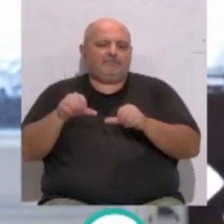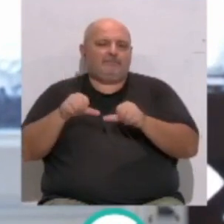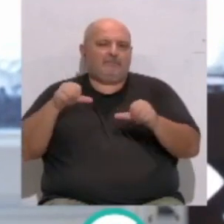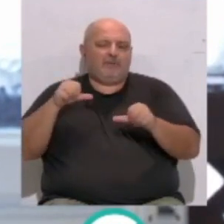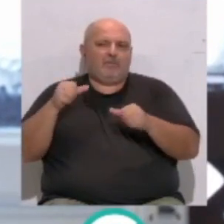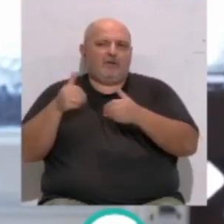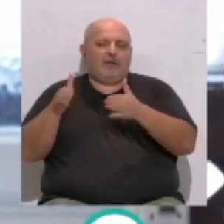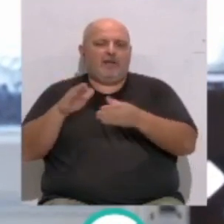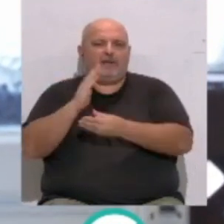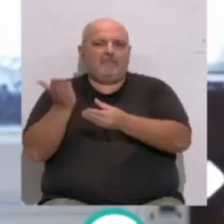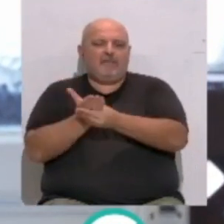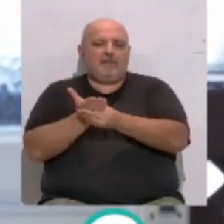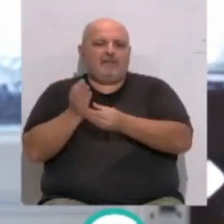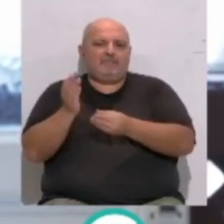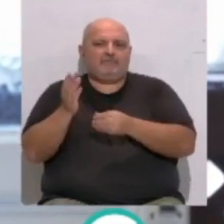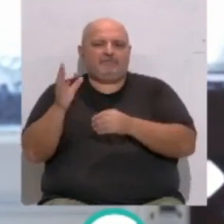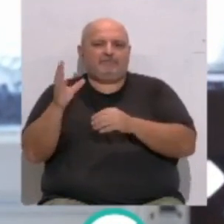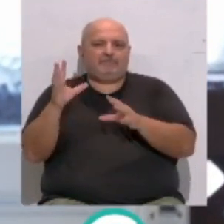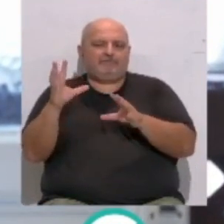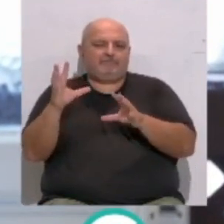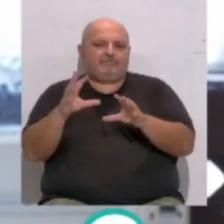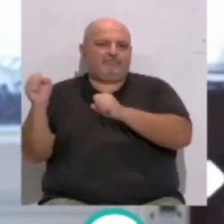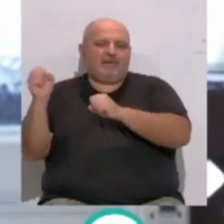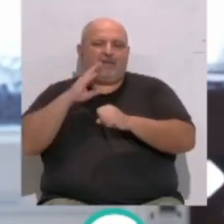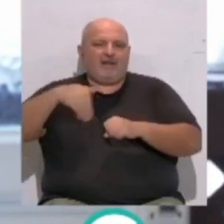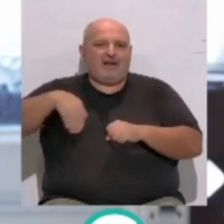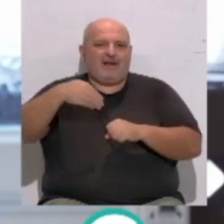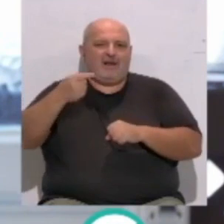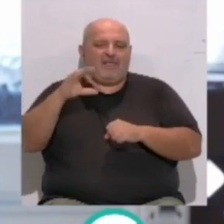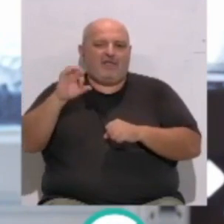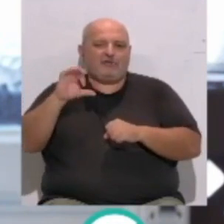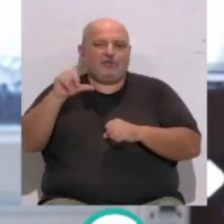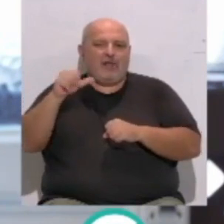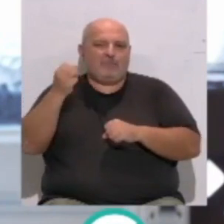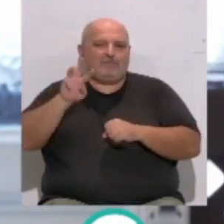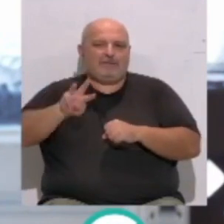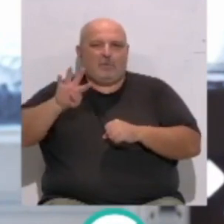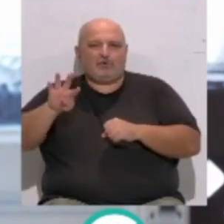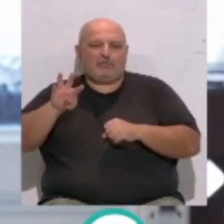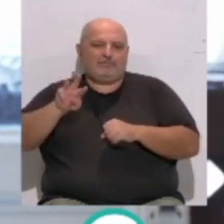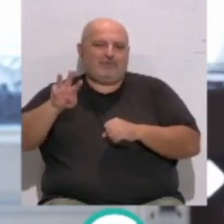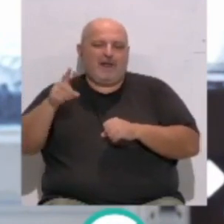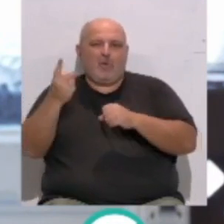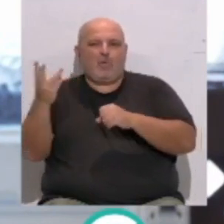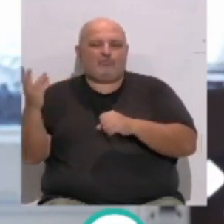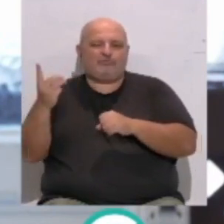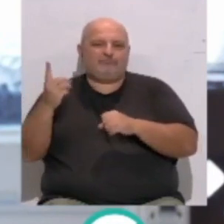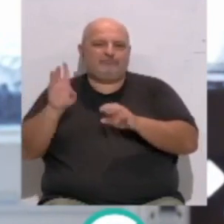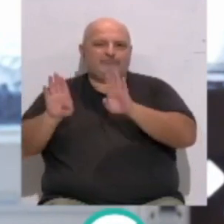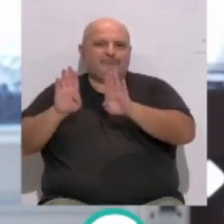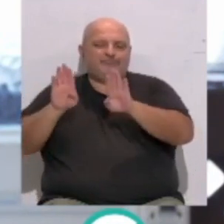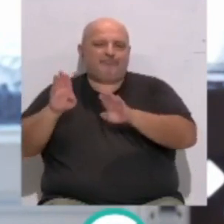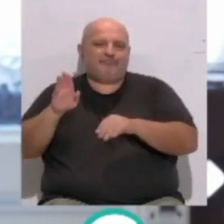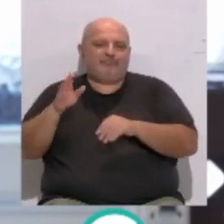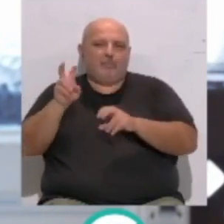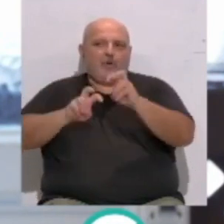abierto un expediente de expropiación en la actual García de Sola 34, donde quedan todavía algunos vecinos y vecinas a